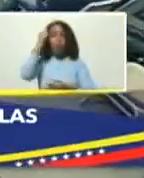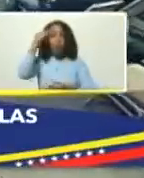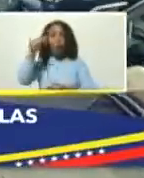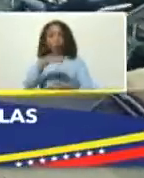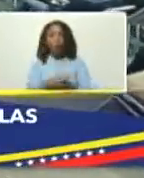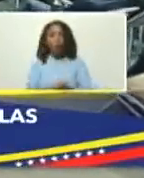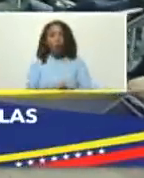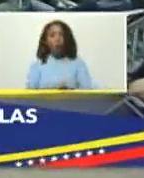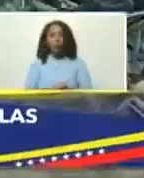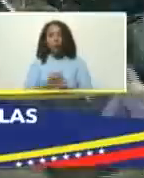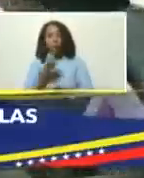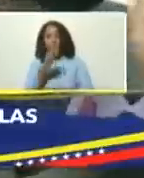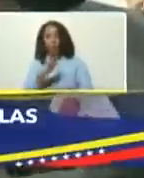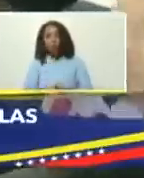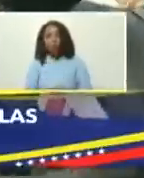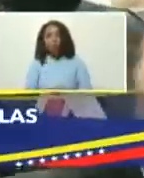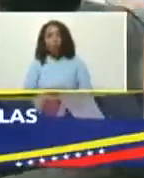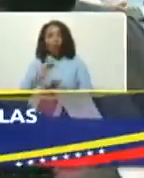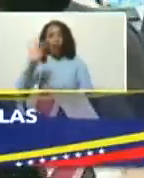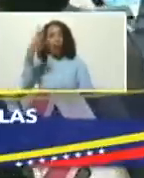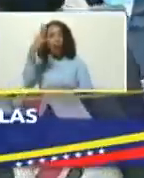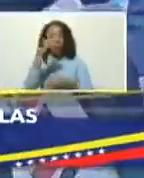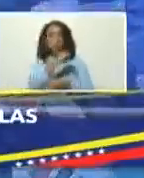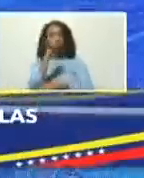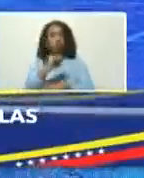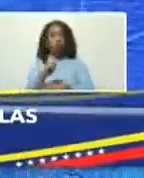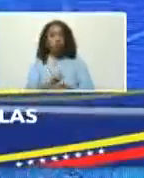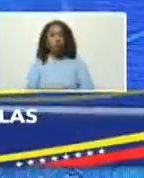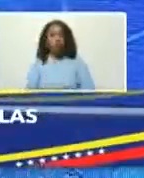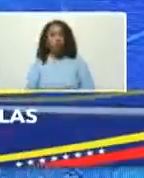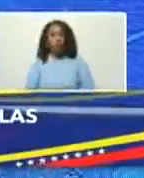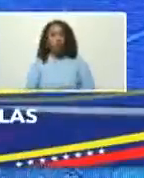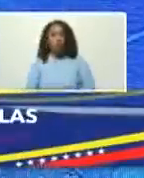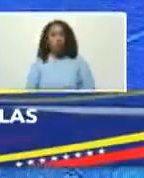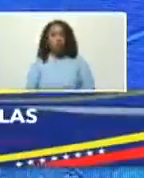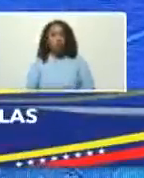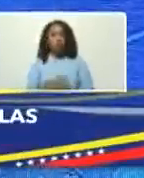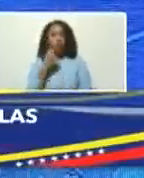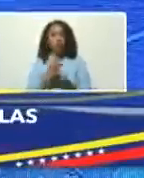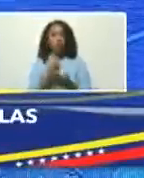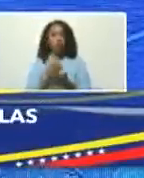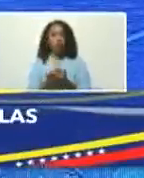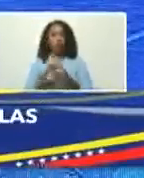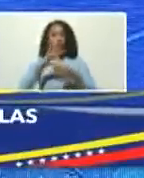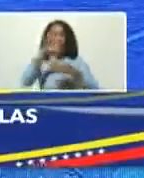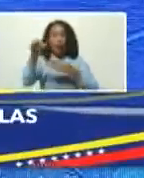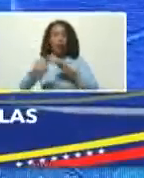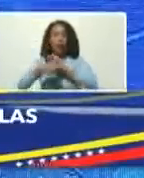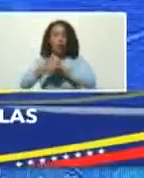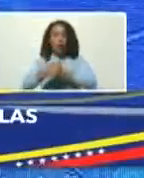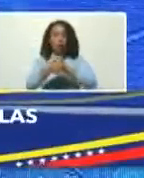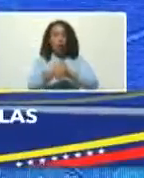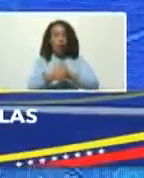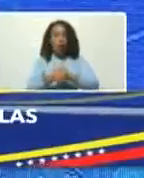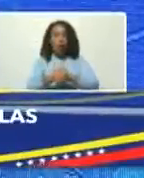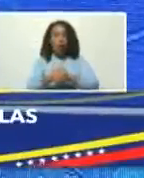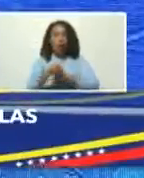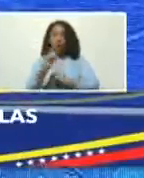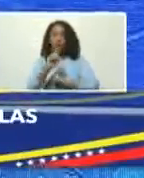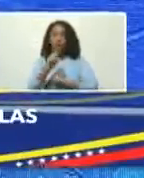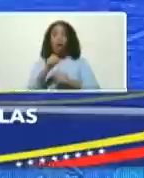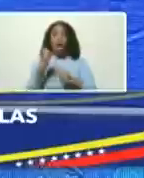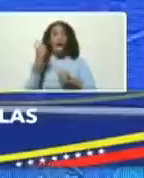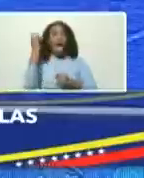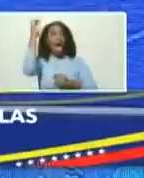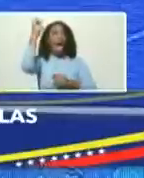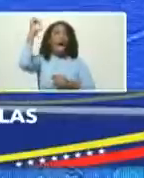bueno la quinta zona económica la isla la tortuga no exagero señores